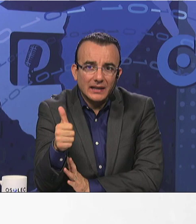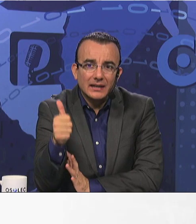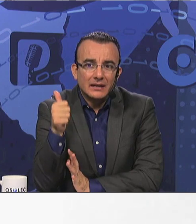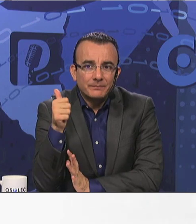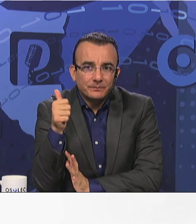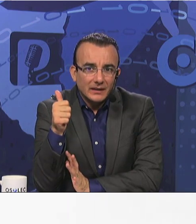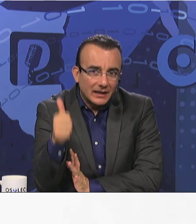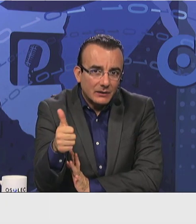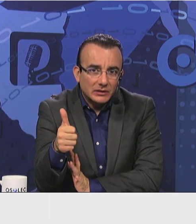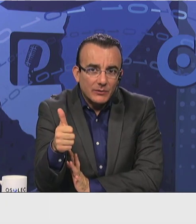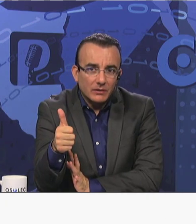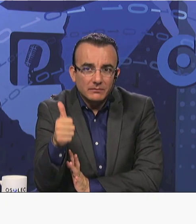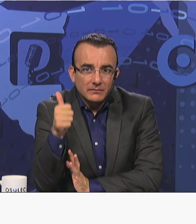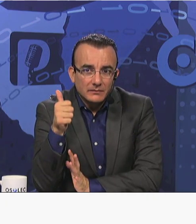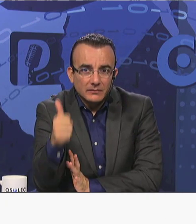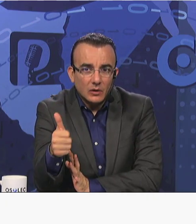electoral,